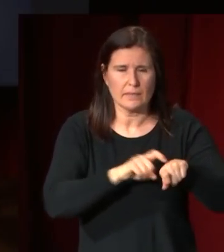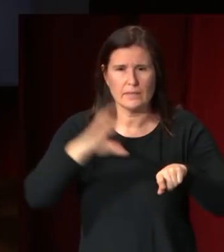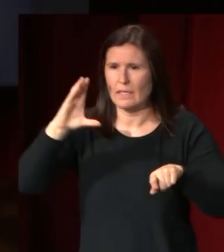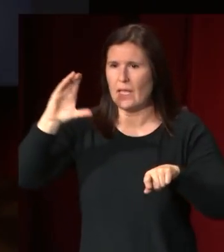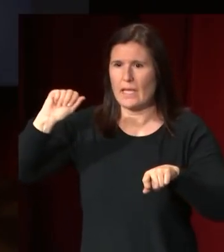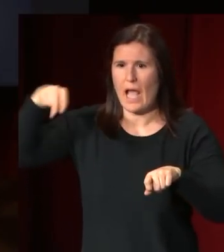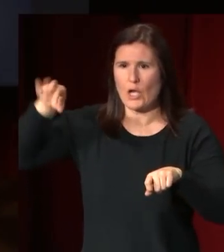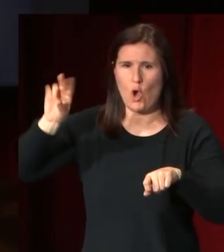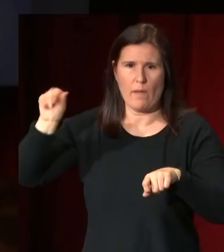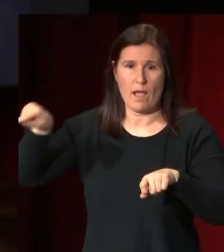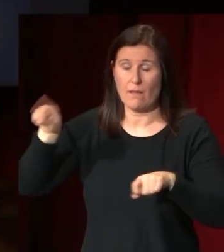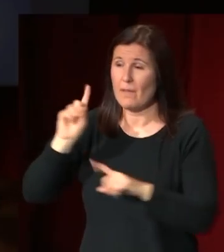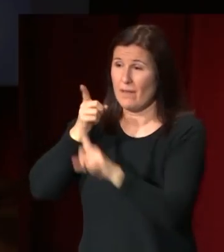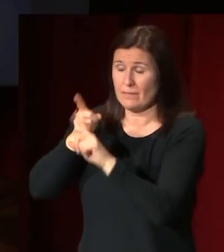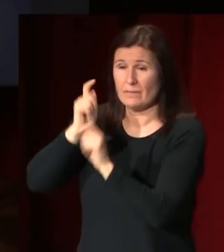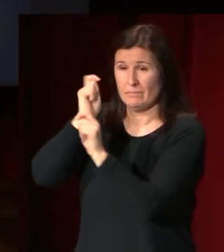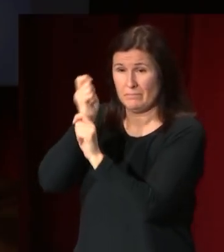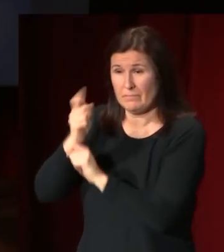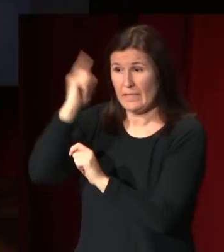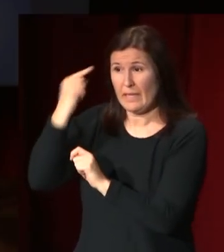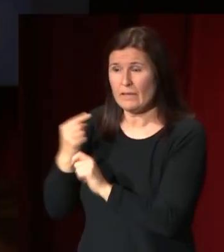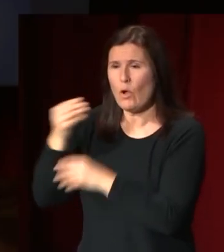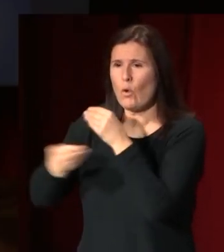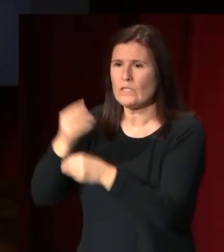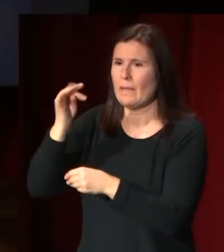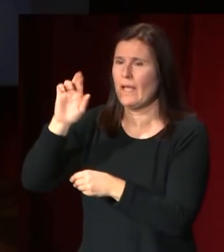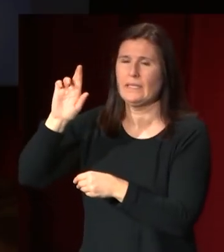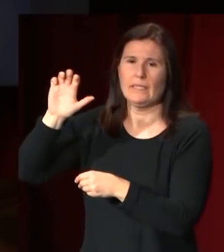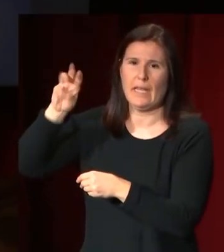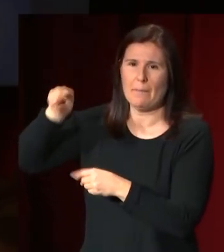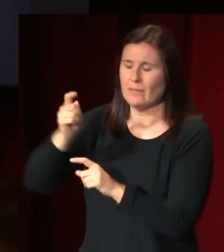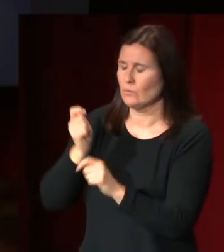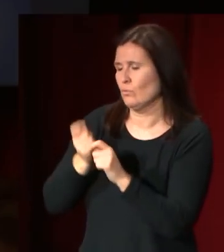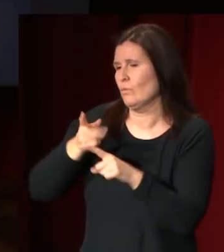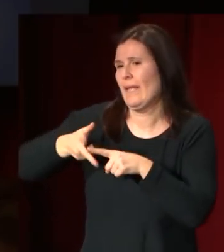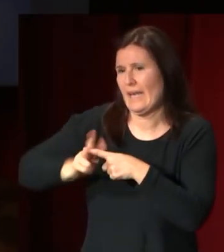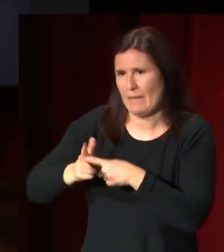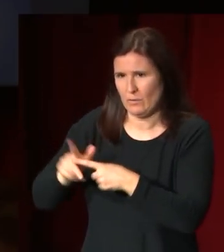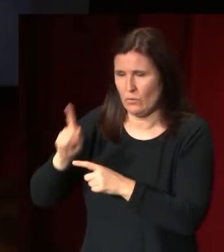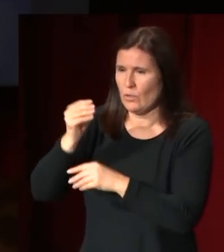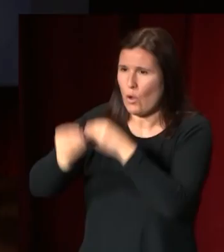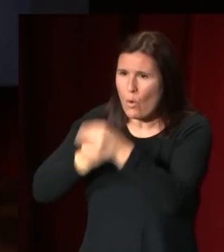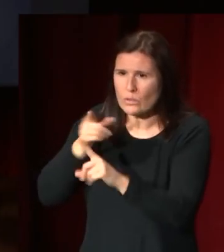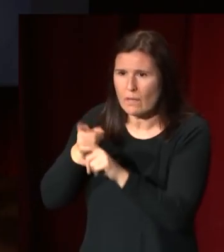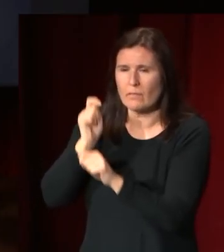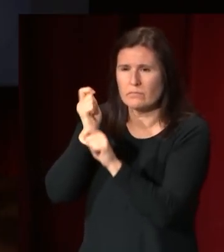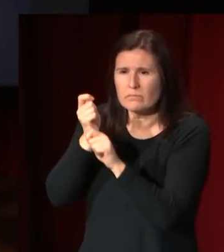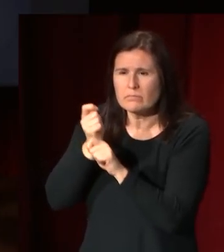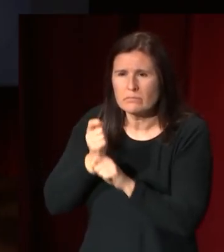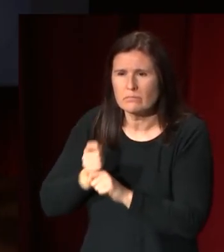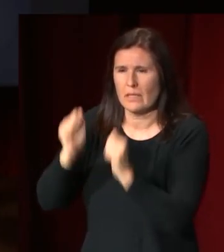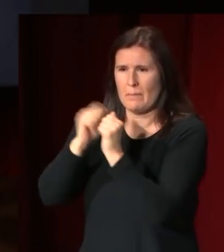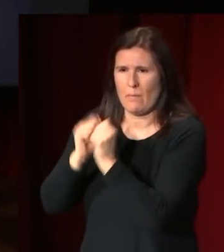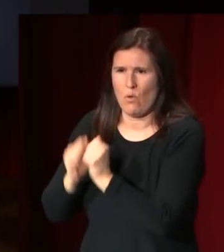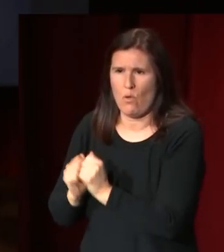Canova para tallar los rizos utilizaba el trépano que es un pequeño instrumento con el que va digamos trabajando el mármol y